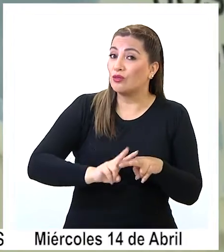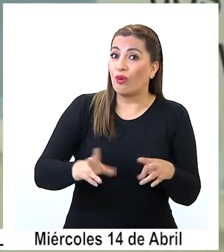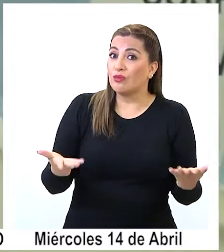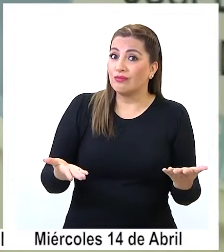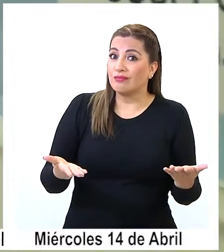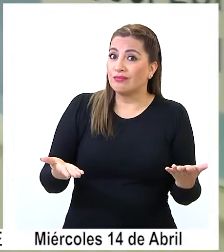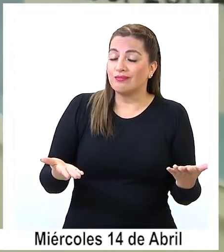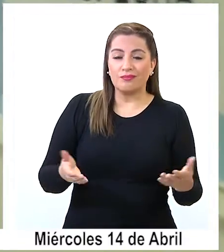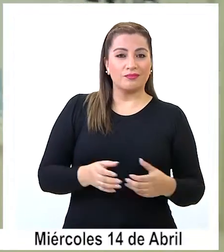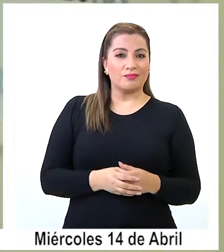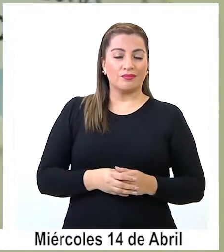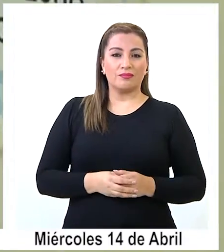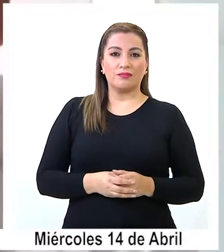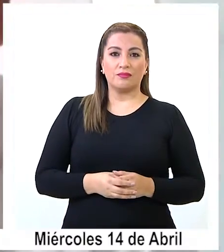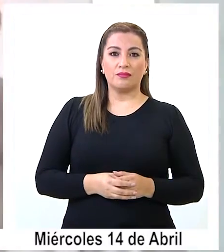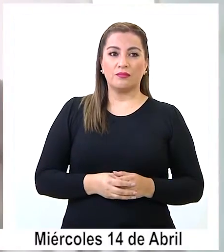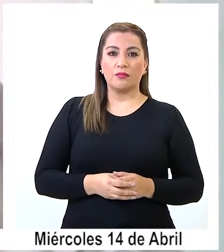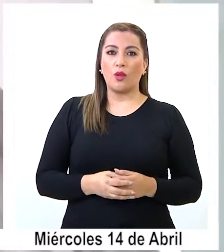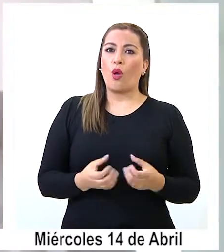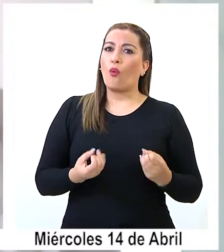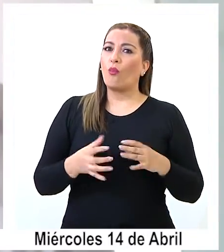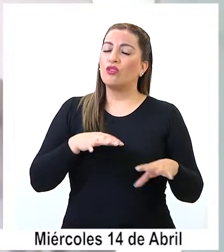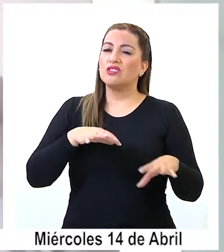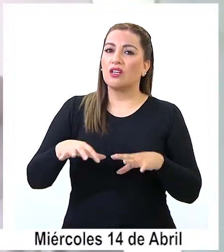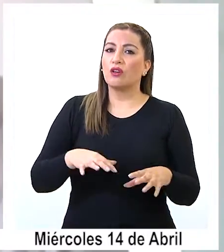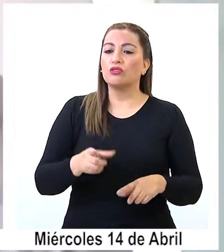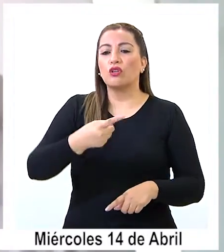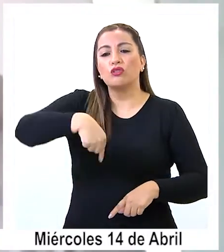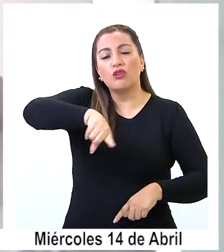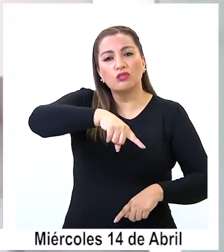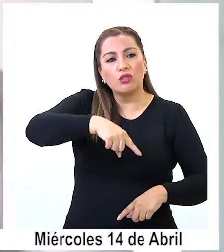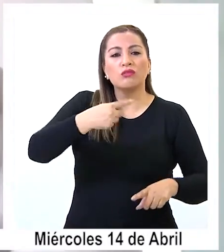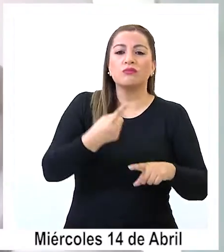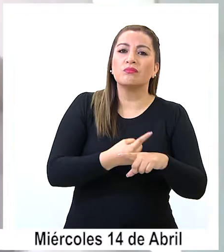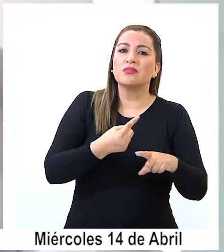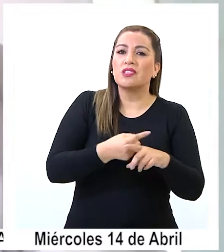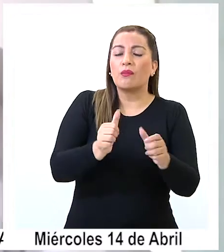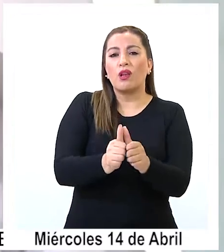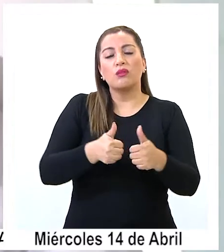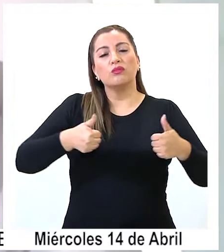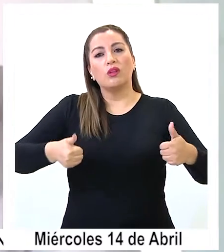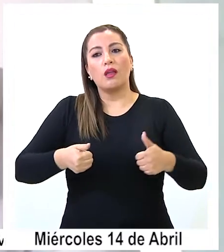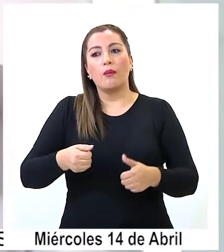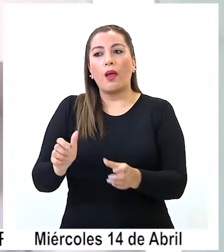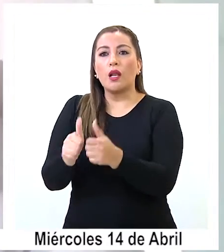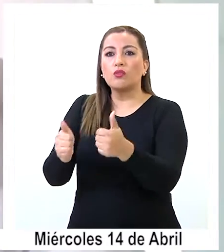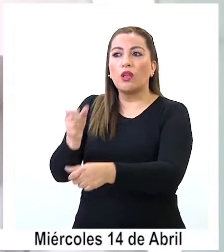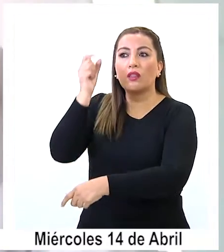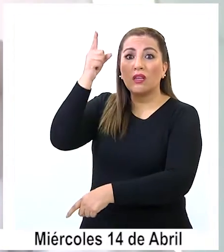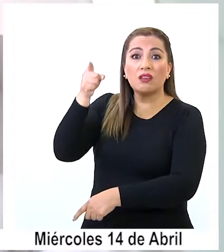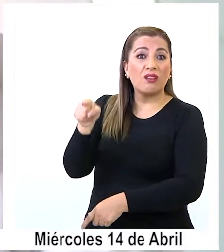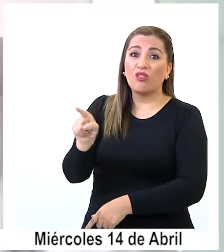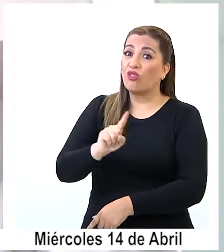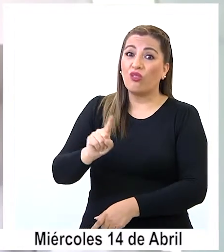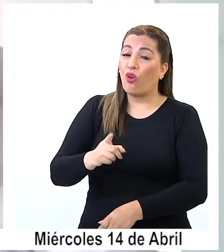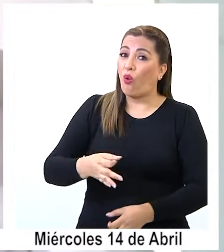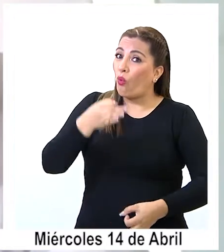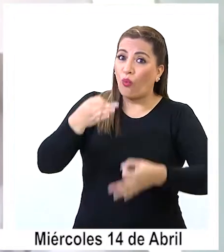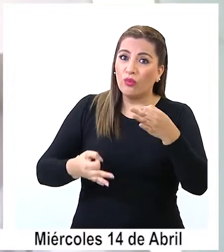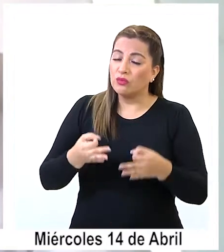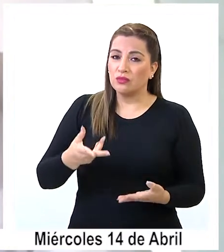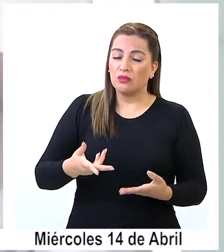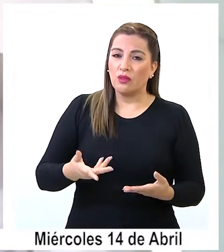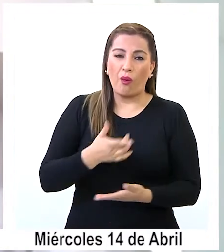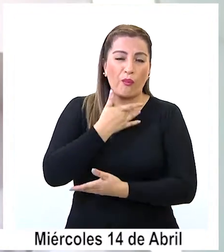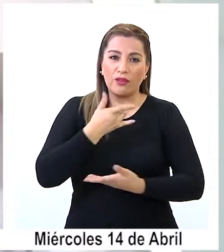a la crisis. Muchas de estas cosas las hemos estado discutiendo con la autoridad para tratar de hacerle entender que no es la línea correcta. La línea